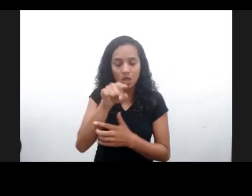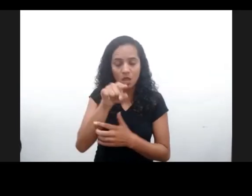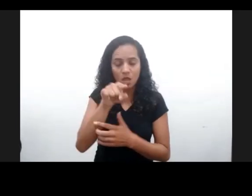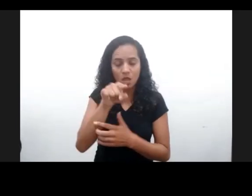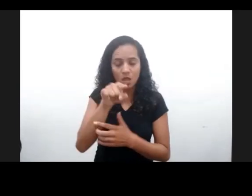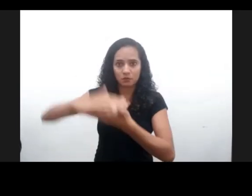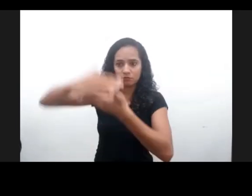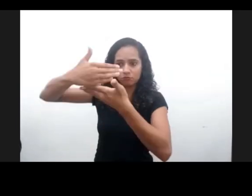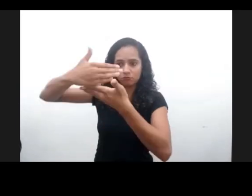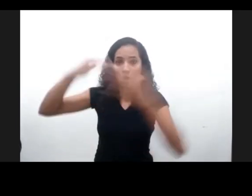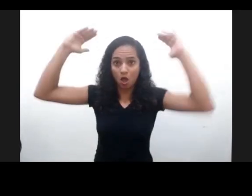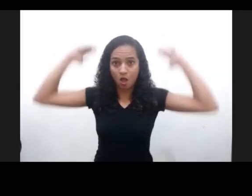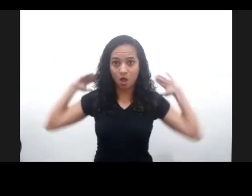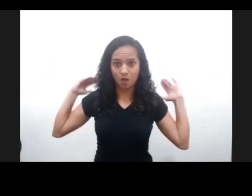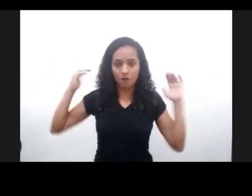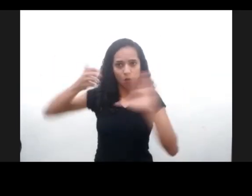Sebastián Salgado.